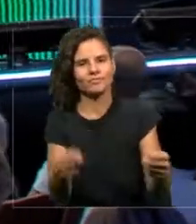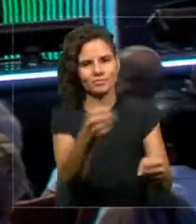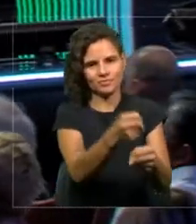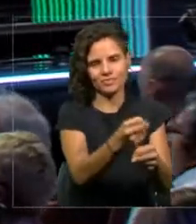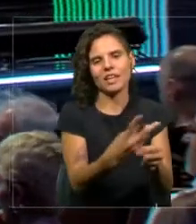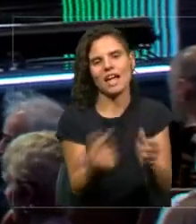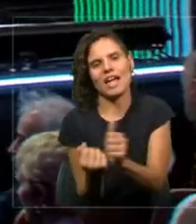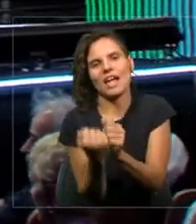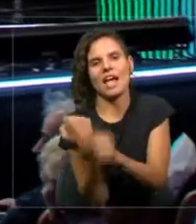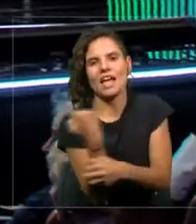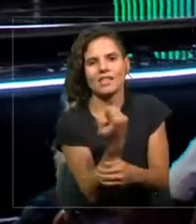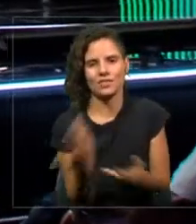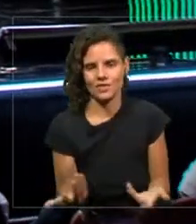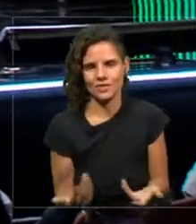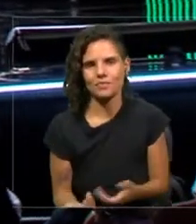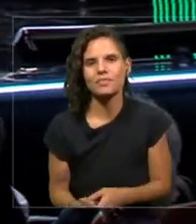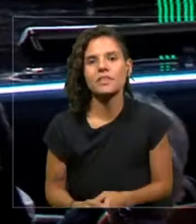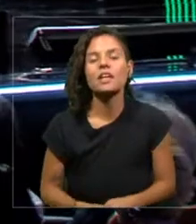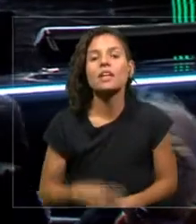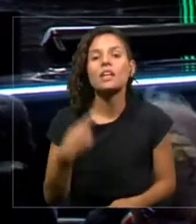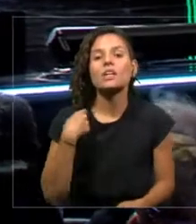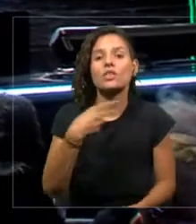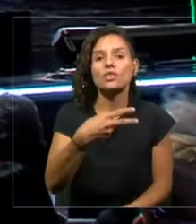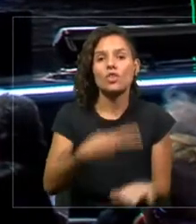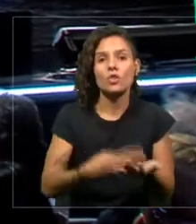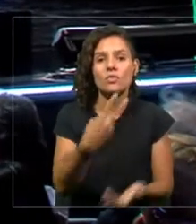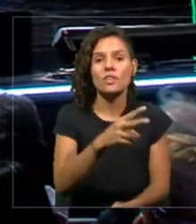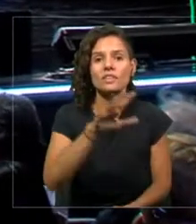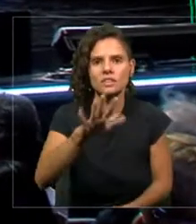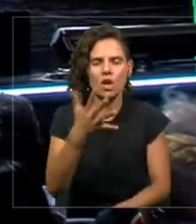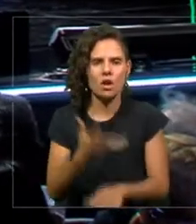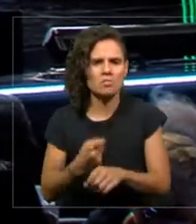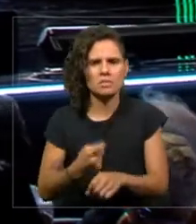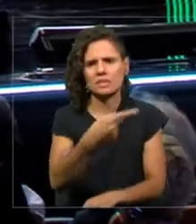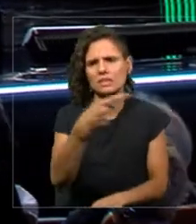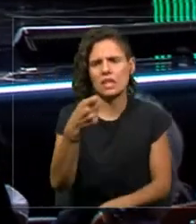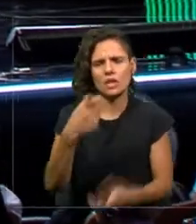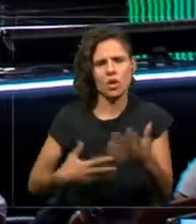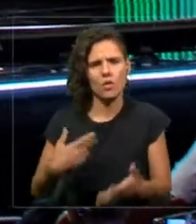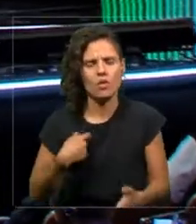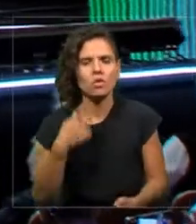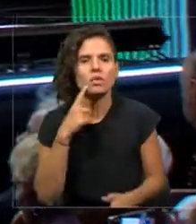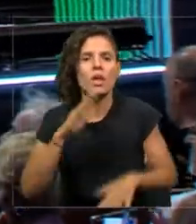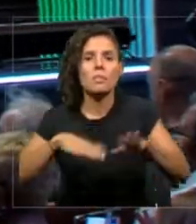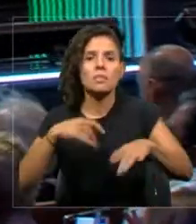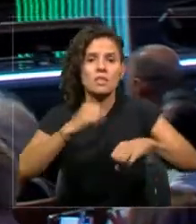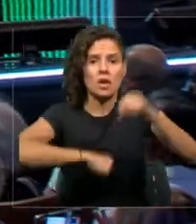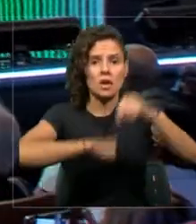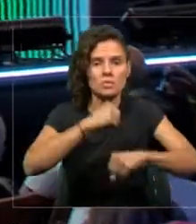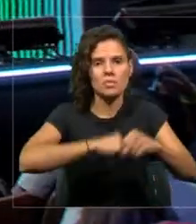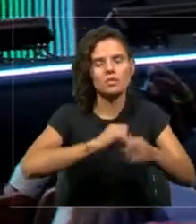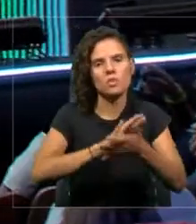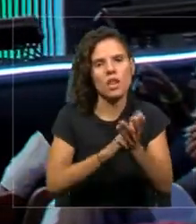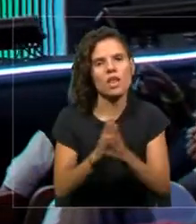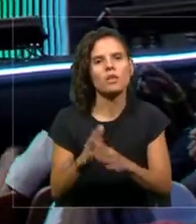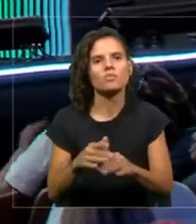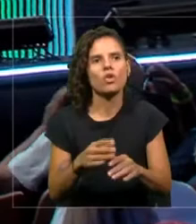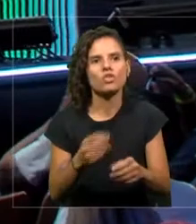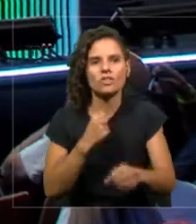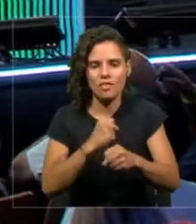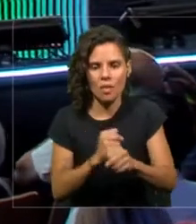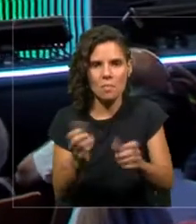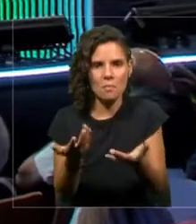va a haber 103 robots trabajando y auxiliando por cada 10 mil empleados en la industria de la manufactura, ya sea ensamblando